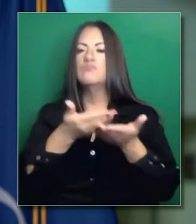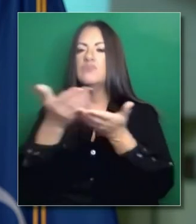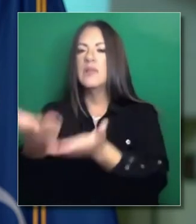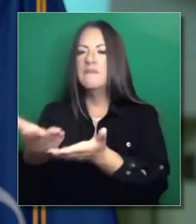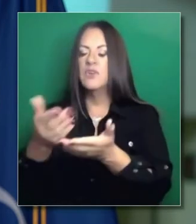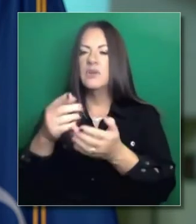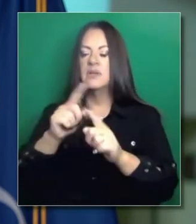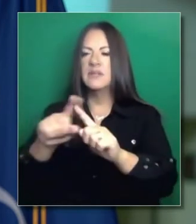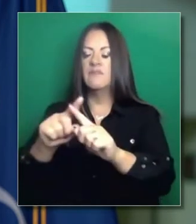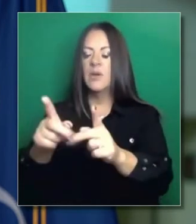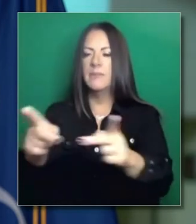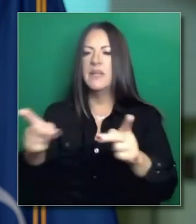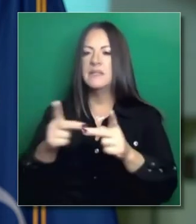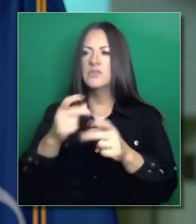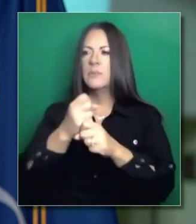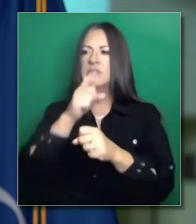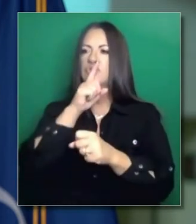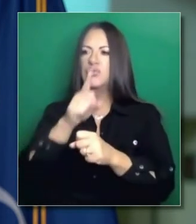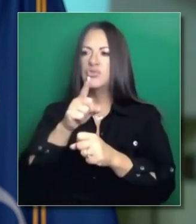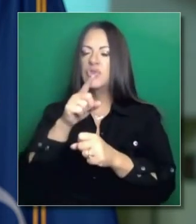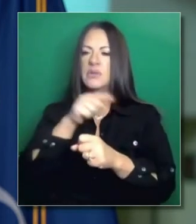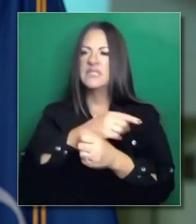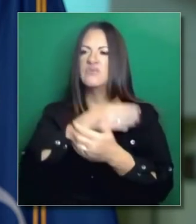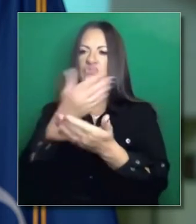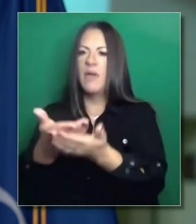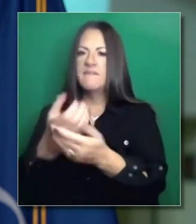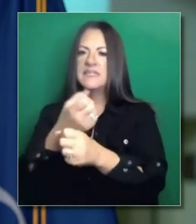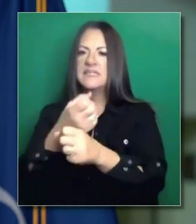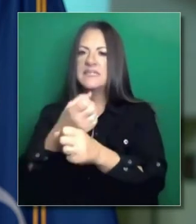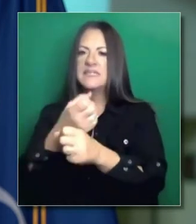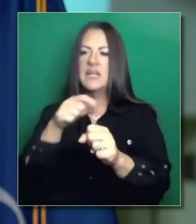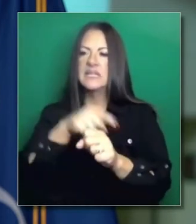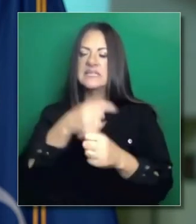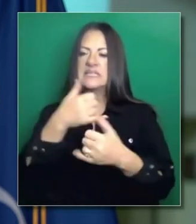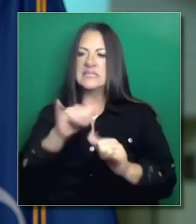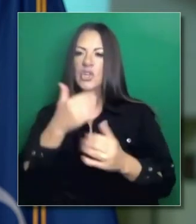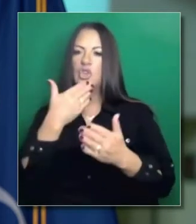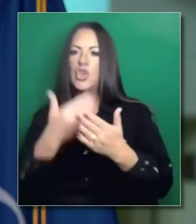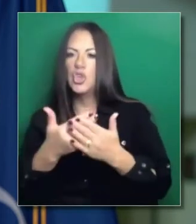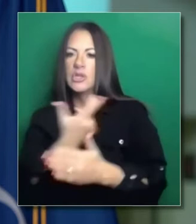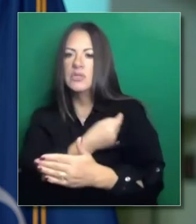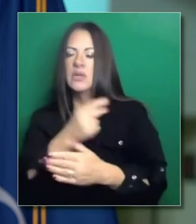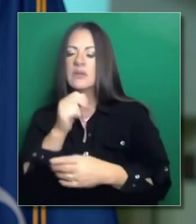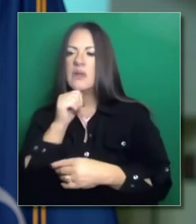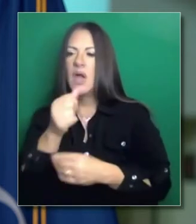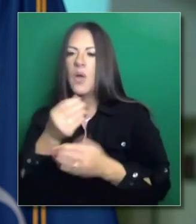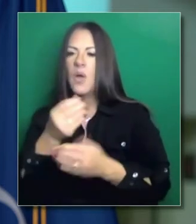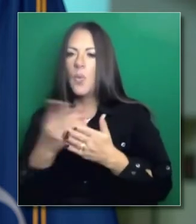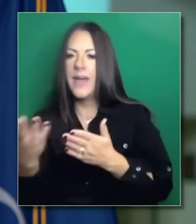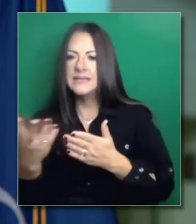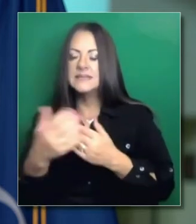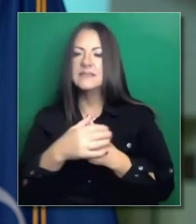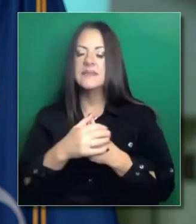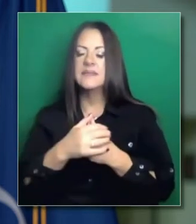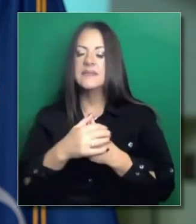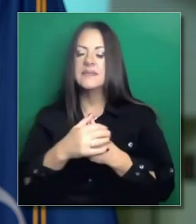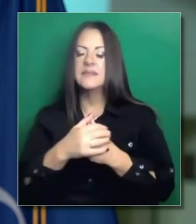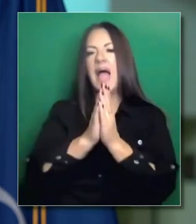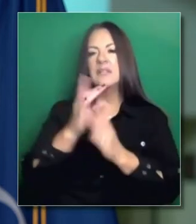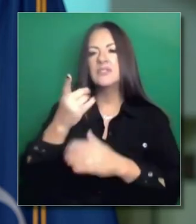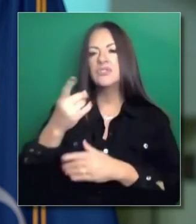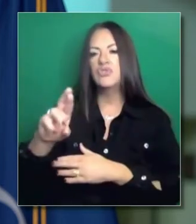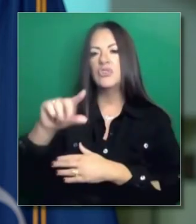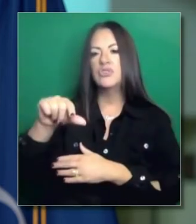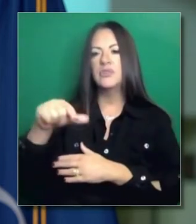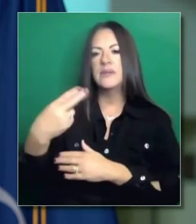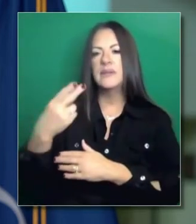dosis de inmediato. Le voy a pedir al doctor Galley que hable un poquito más sobre los detalles de esto. Ya que estamos muy conscientes de este